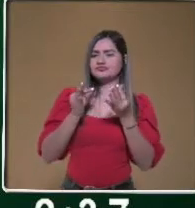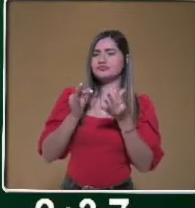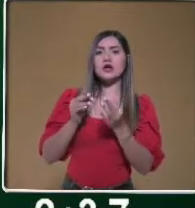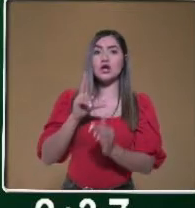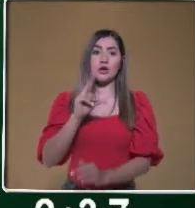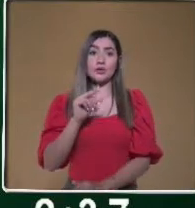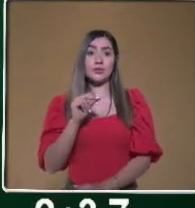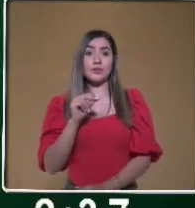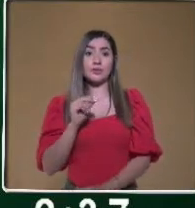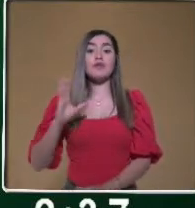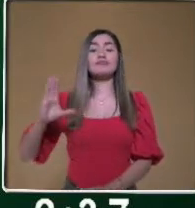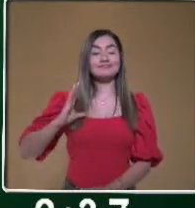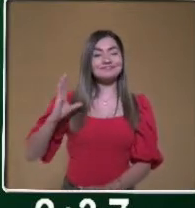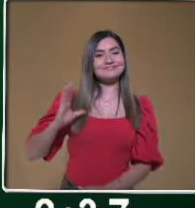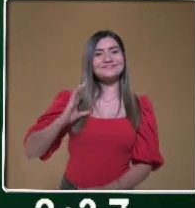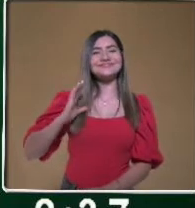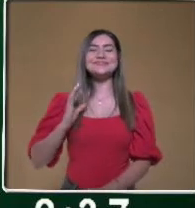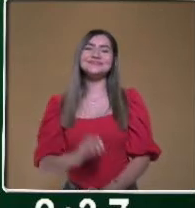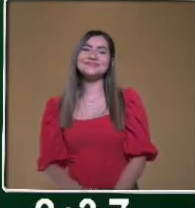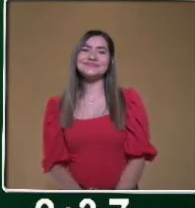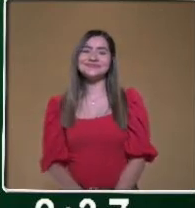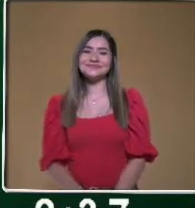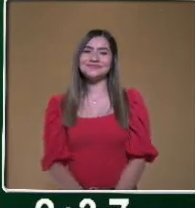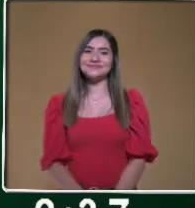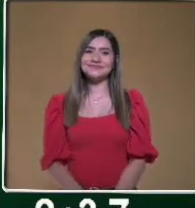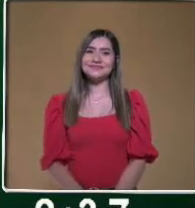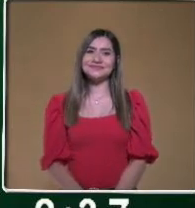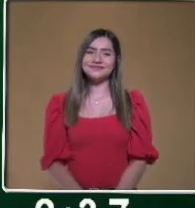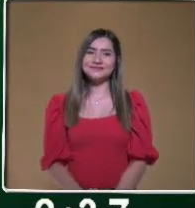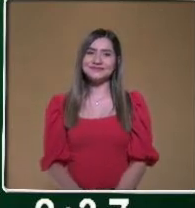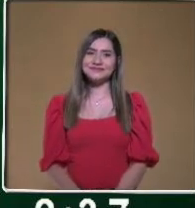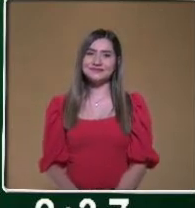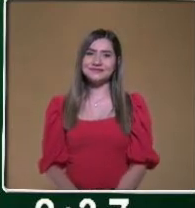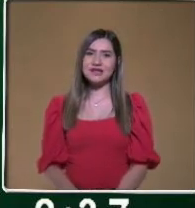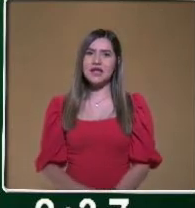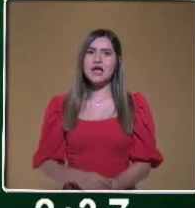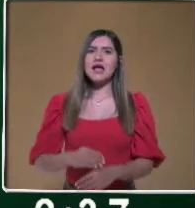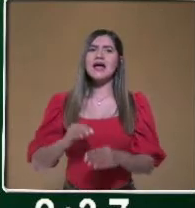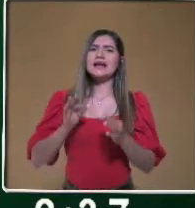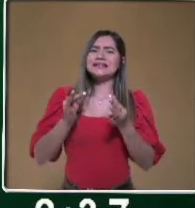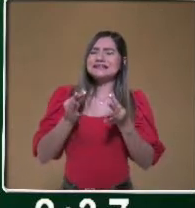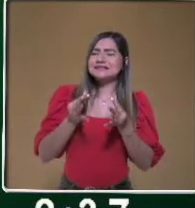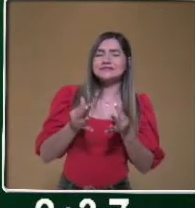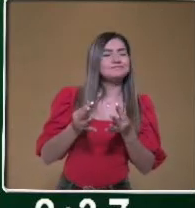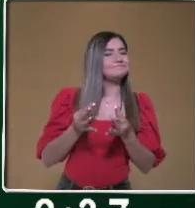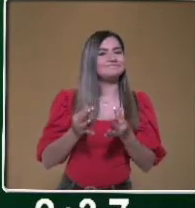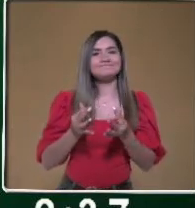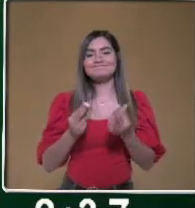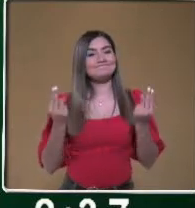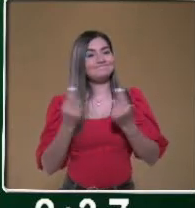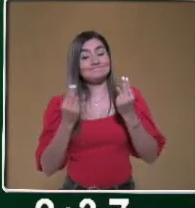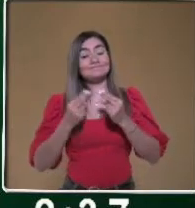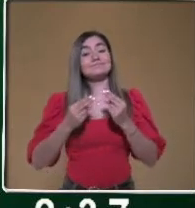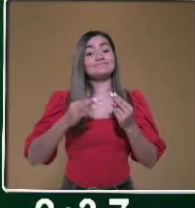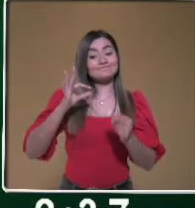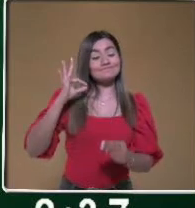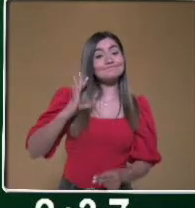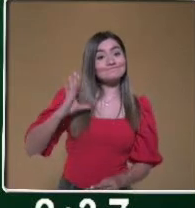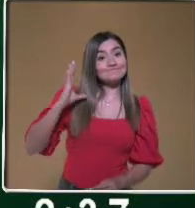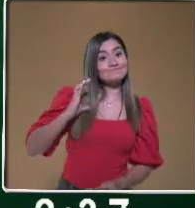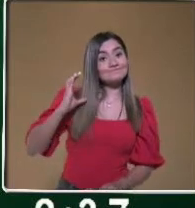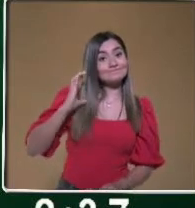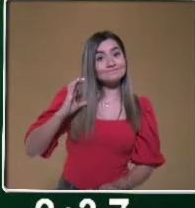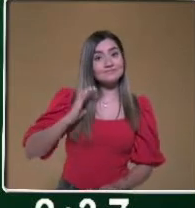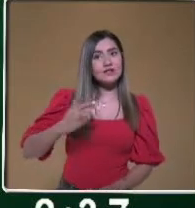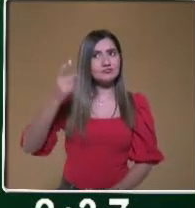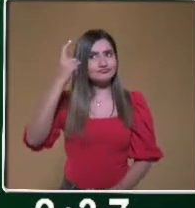No siempre una marca nos garantiza calidad en sus productos. Por lo tanto, debemos ser muy